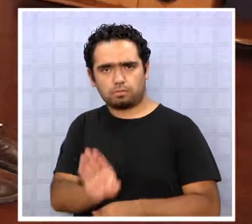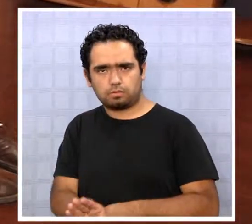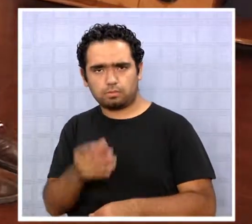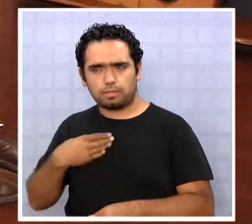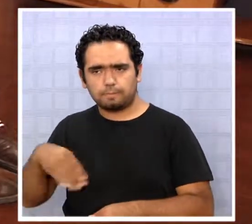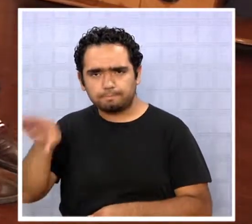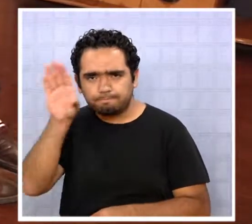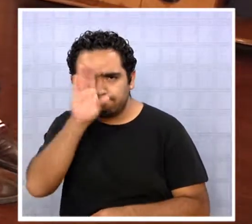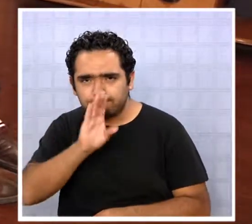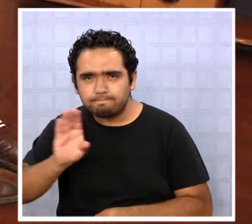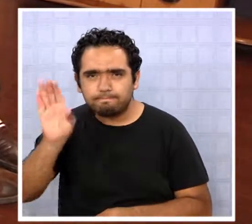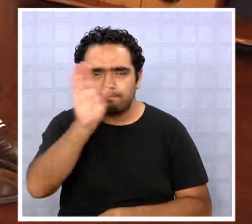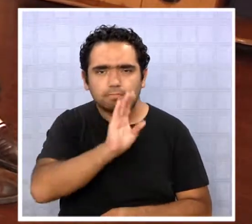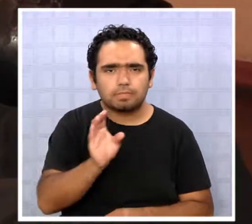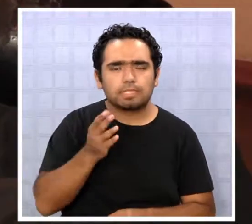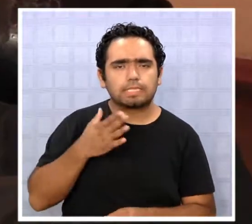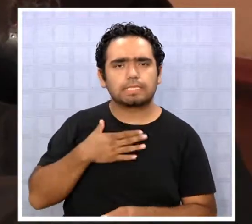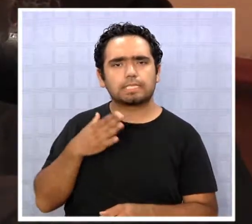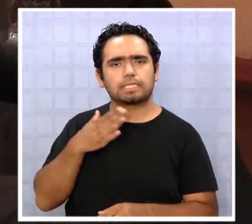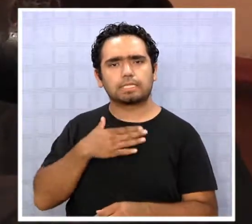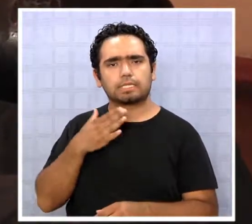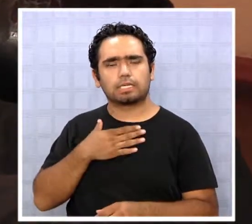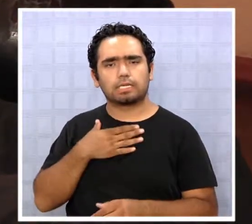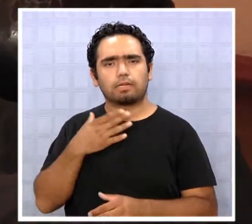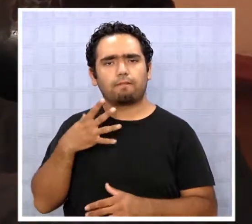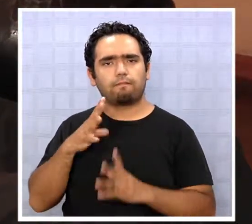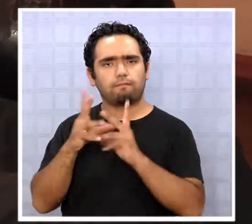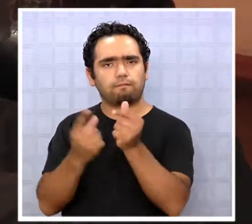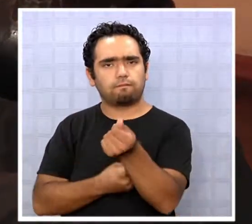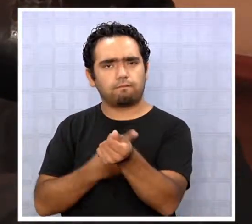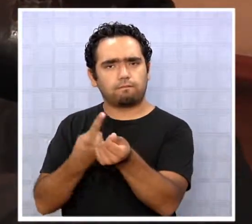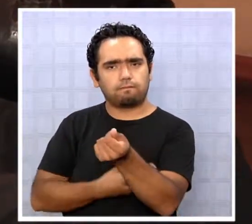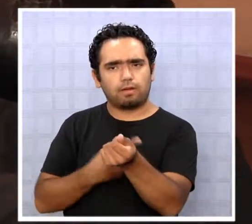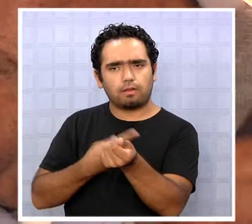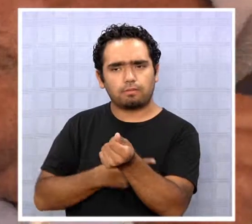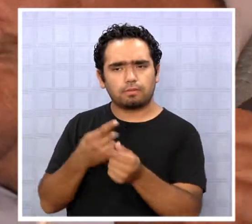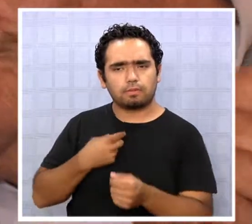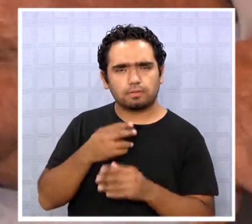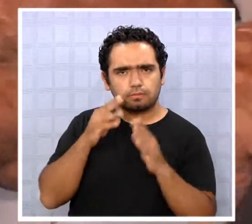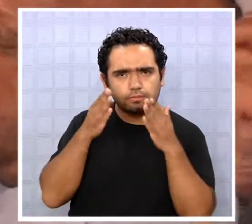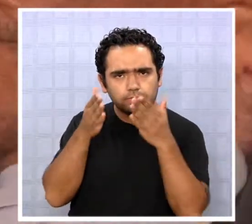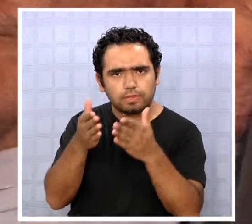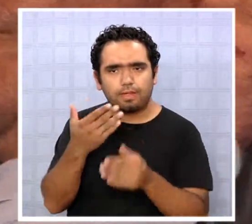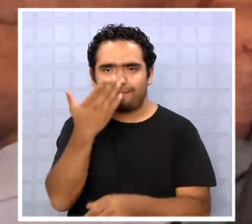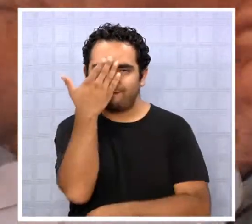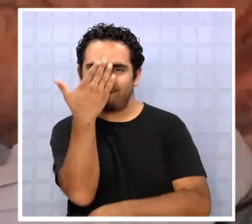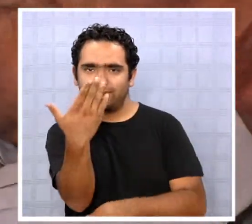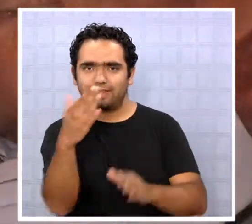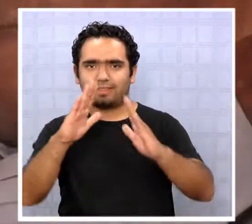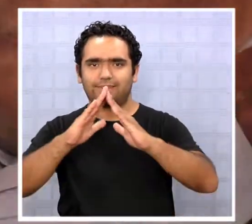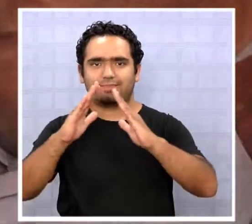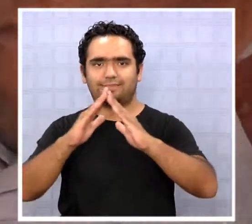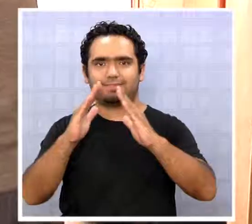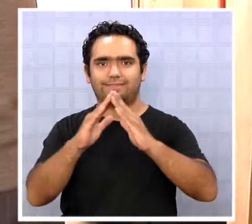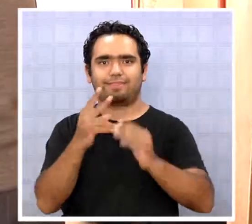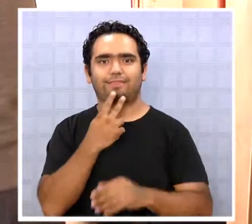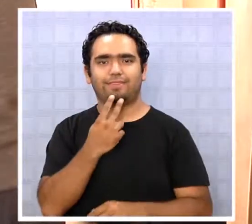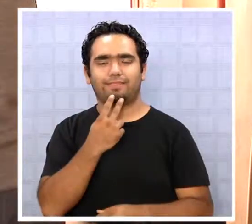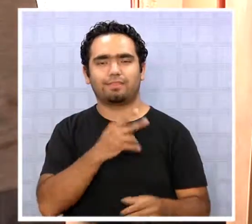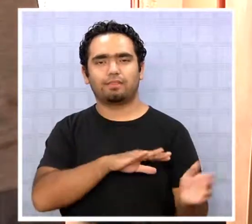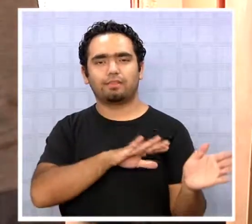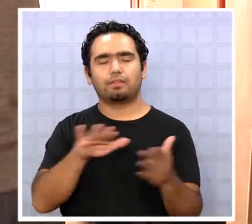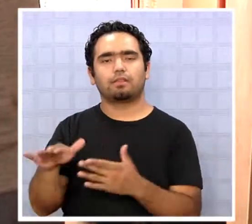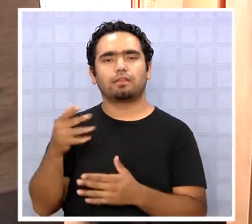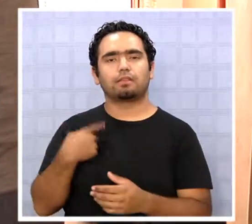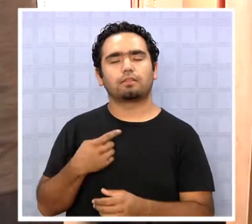de sus parientes, de una de las personas que atendíamos y vivía al frente del hogar. Ya que los adultos mayores